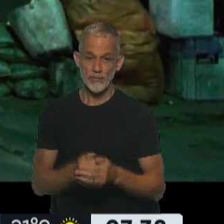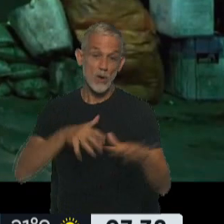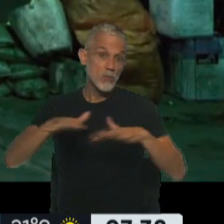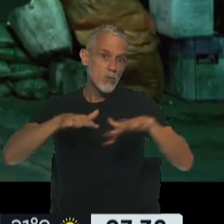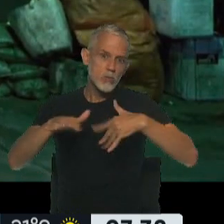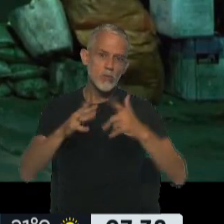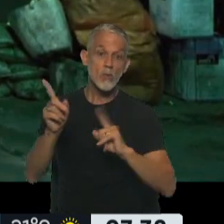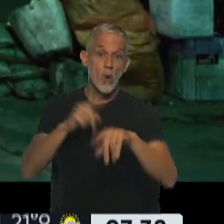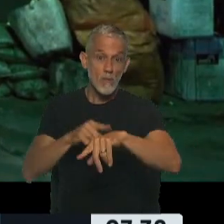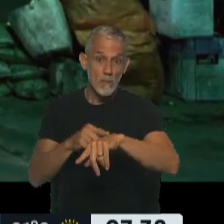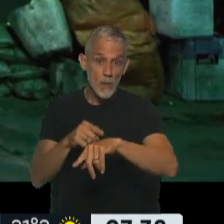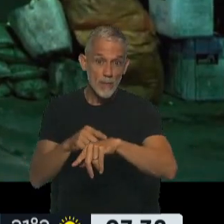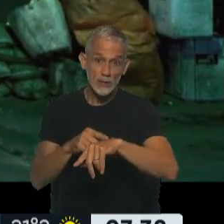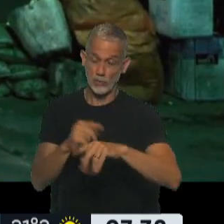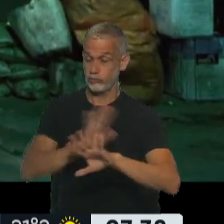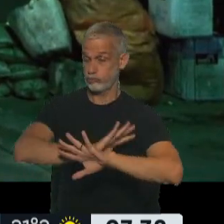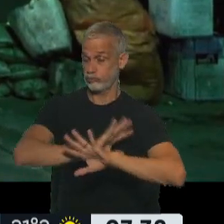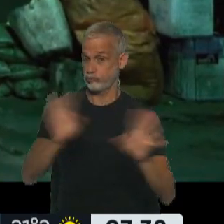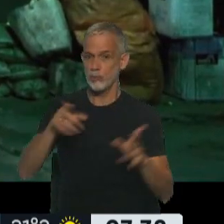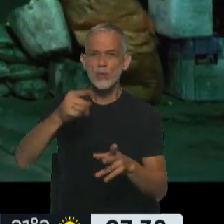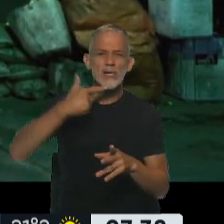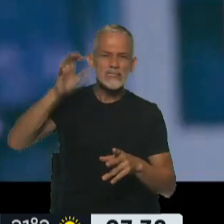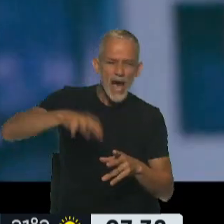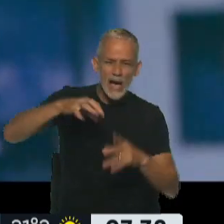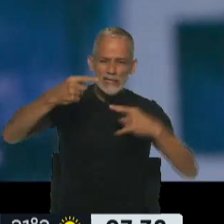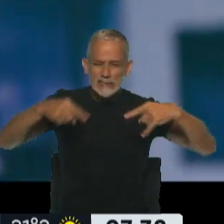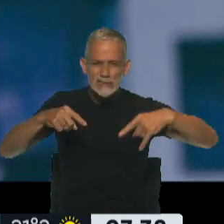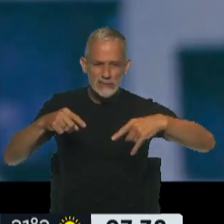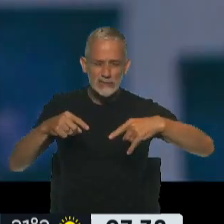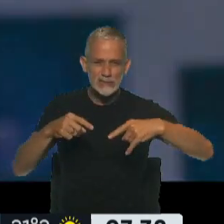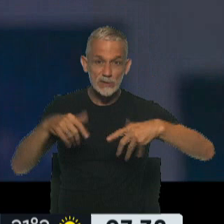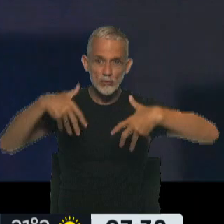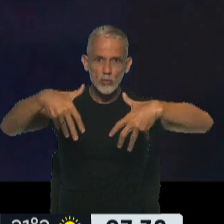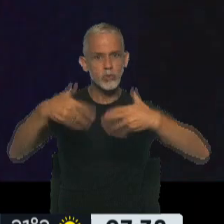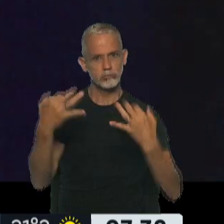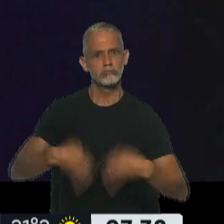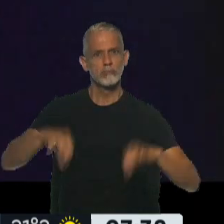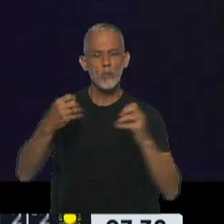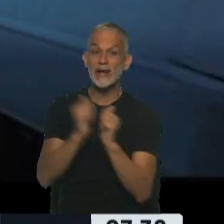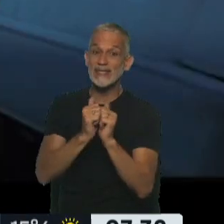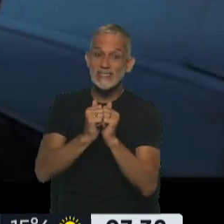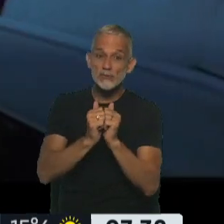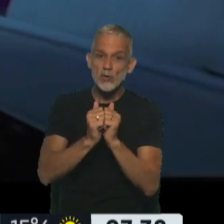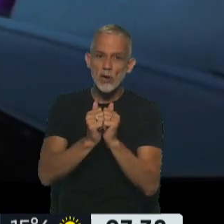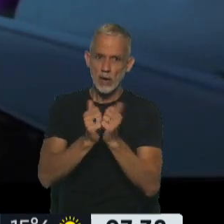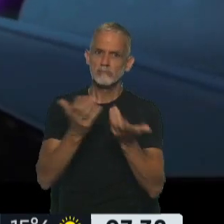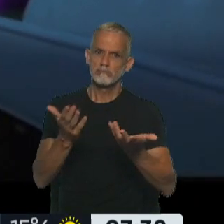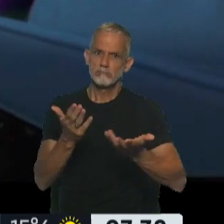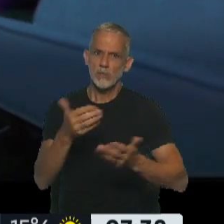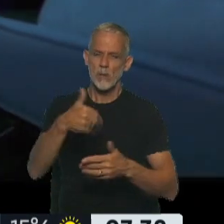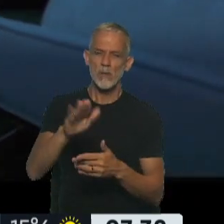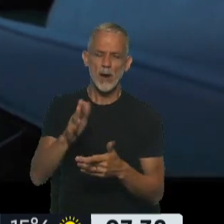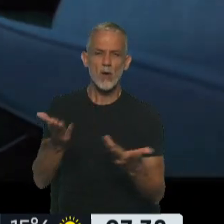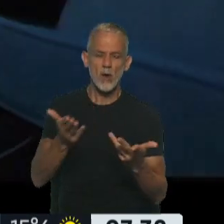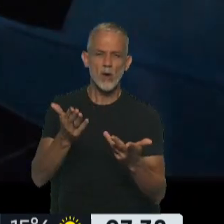rabiar, algunos momentos muy impresionables en cuanto al tema de sangre, suspenso del bueno y una historia que coquetea para el final con